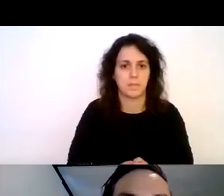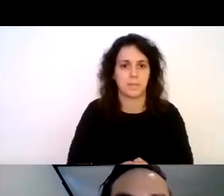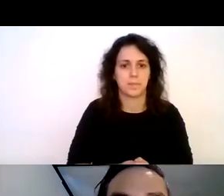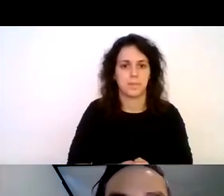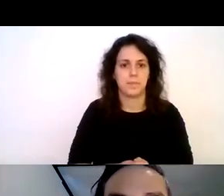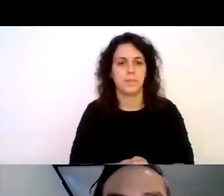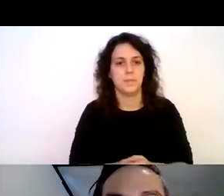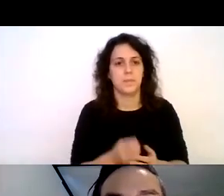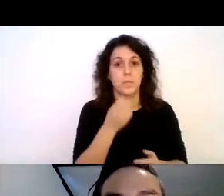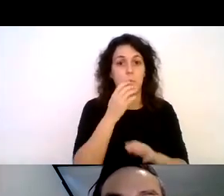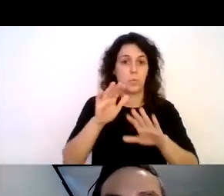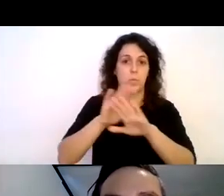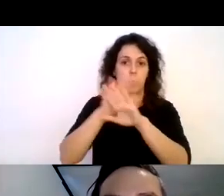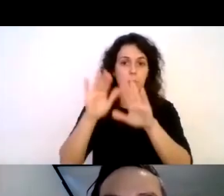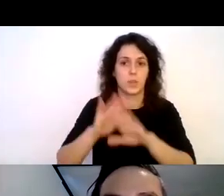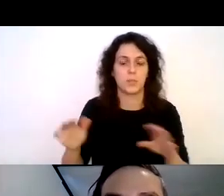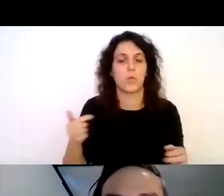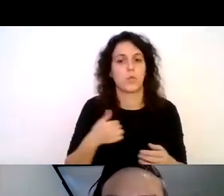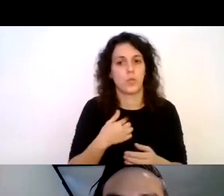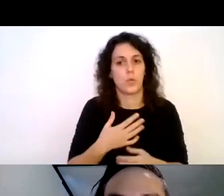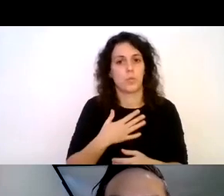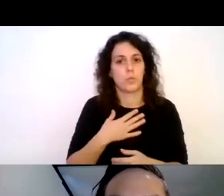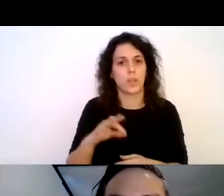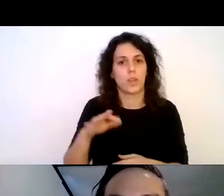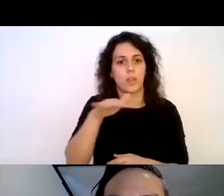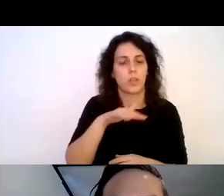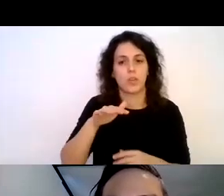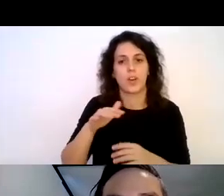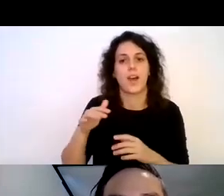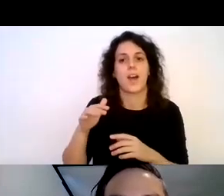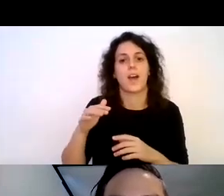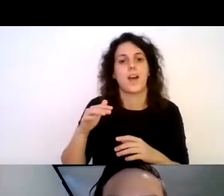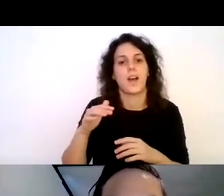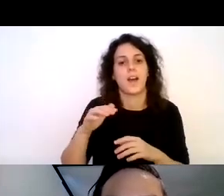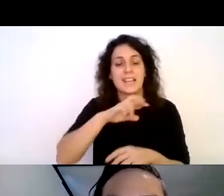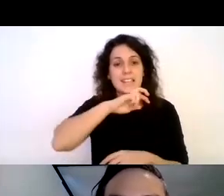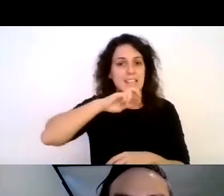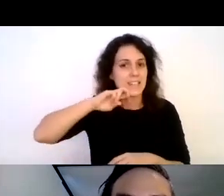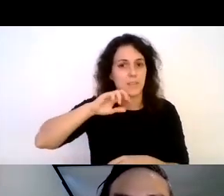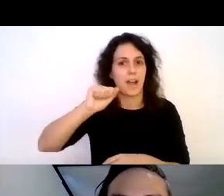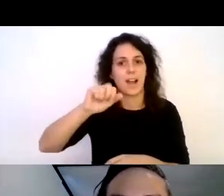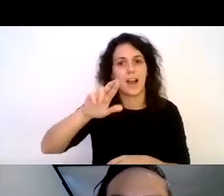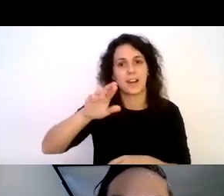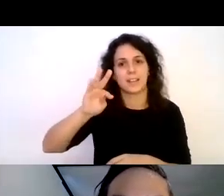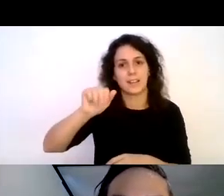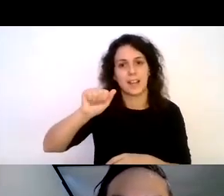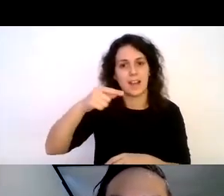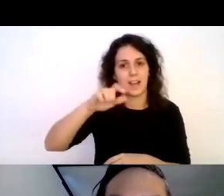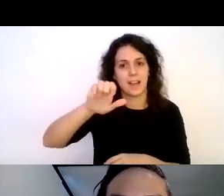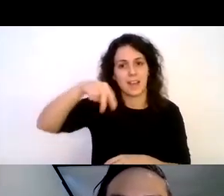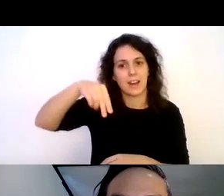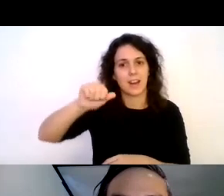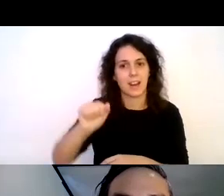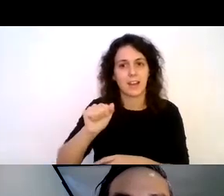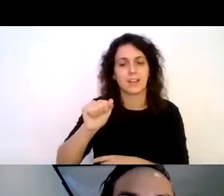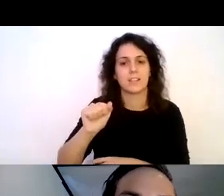Bueno, finalmente lo pude desarrollar en la Reserva Natural Municipal Humedal de Cartagena ubicado en la zona costera de la